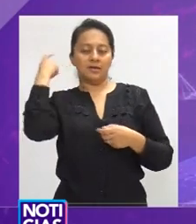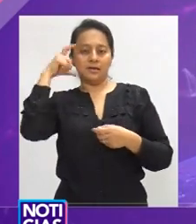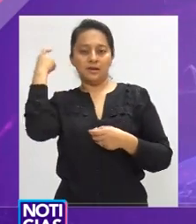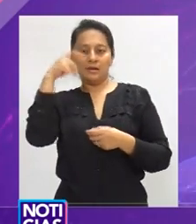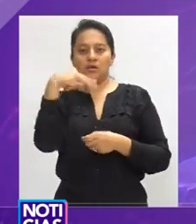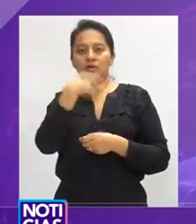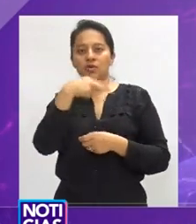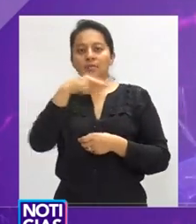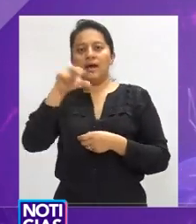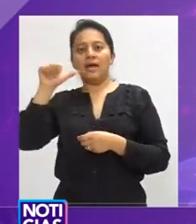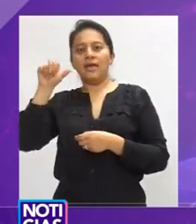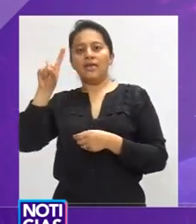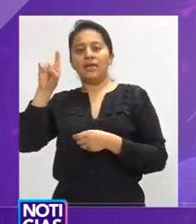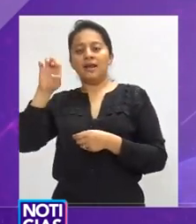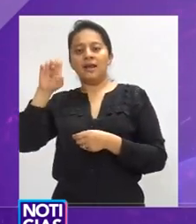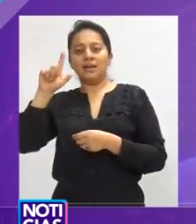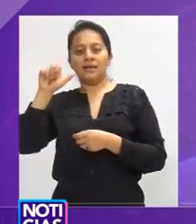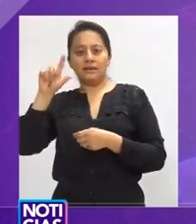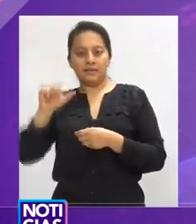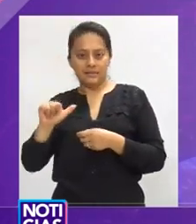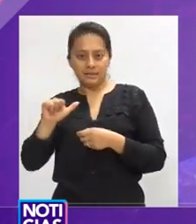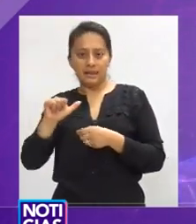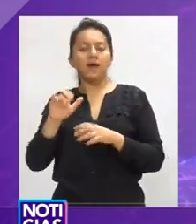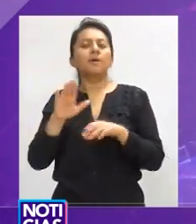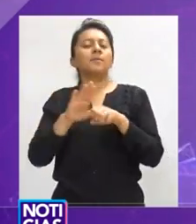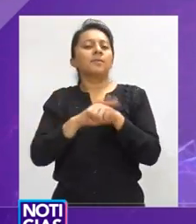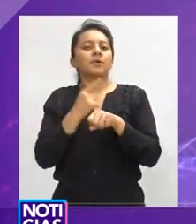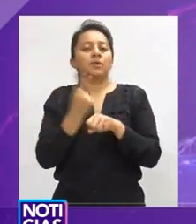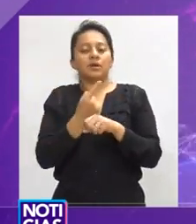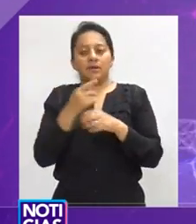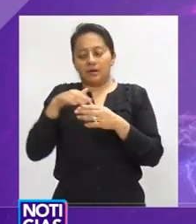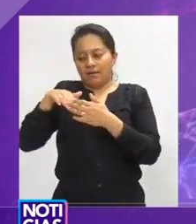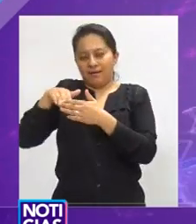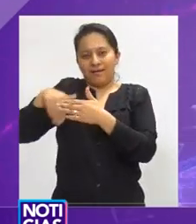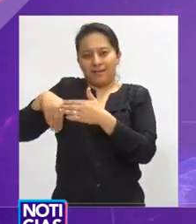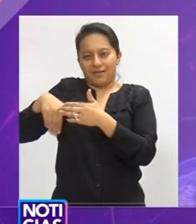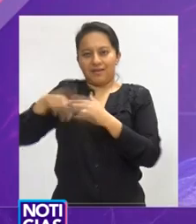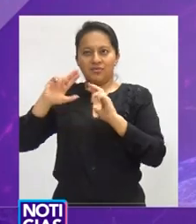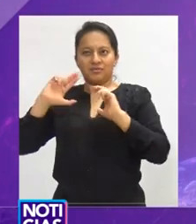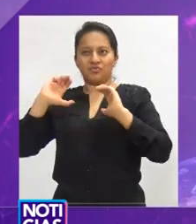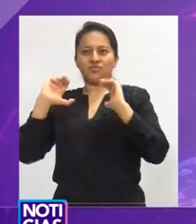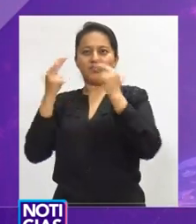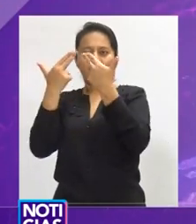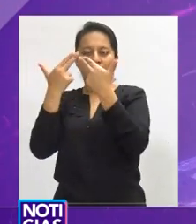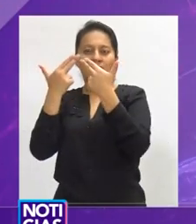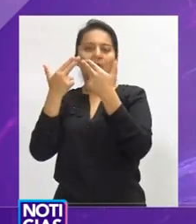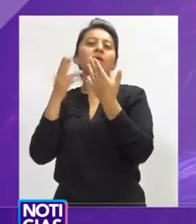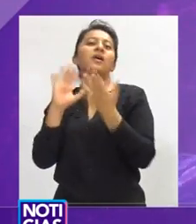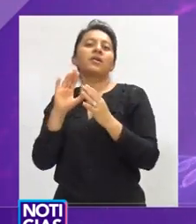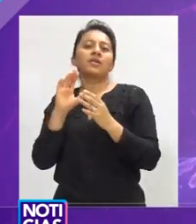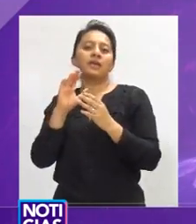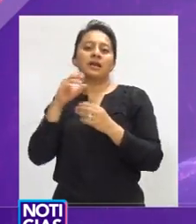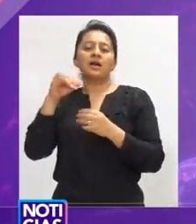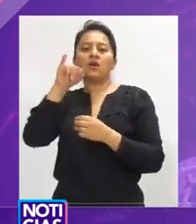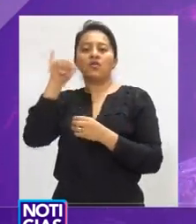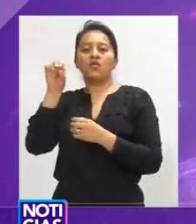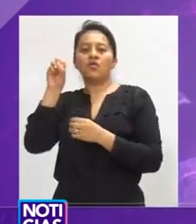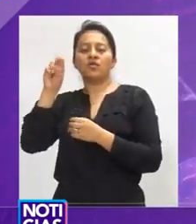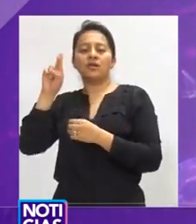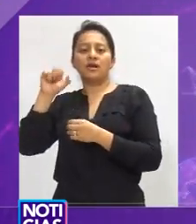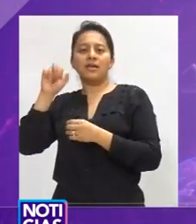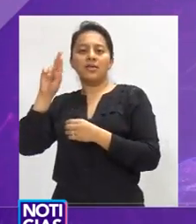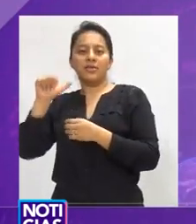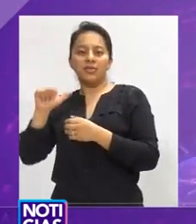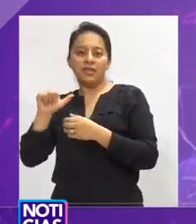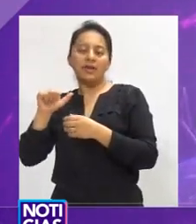justicia en los casos de asesinatos como el recientemente ocurrido en Chihuahua de la corresponsal de la jornada Miroslava Bridge, así como de los